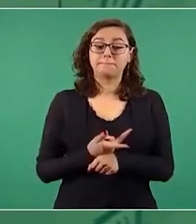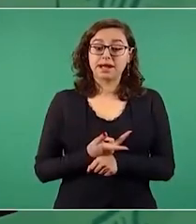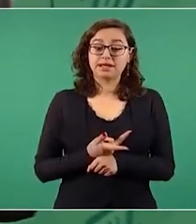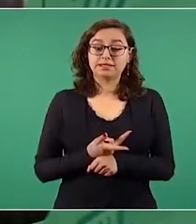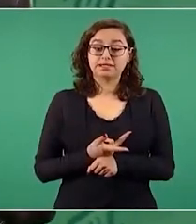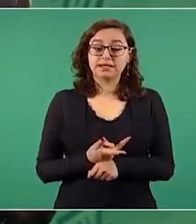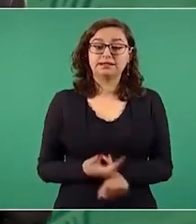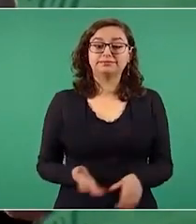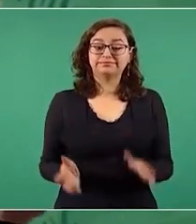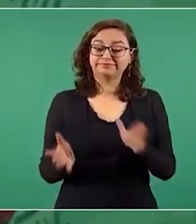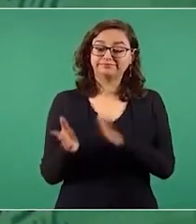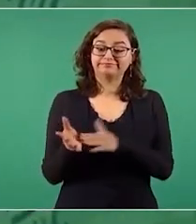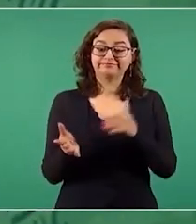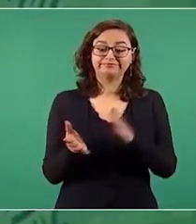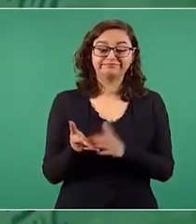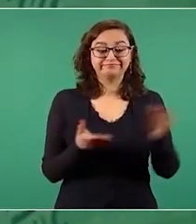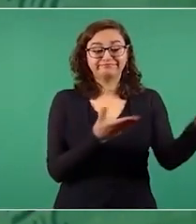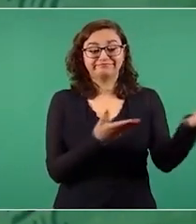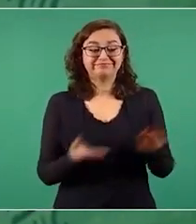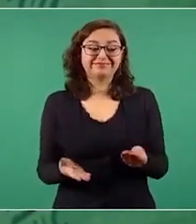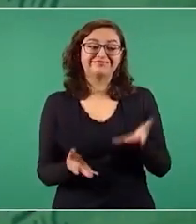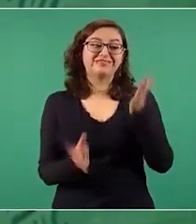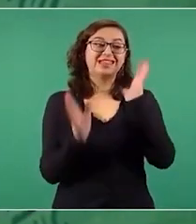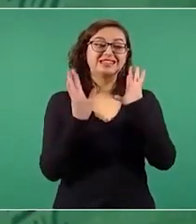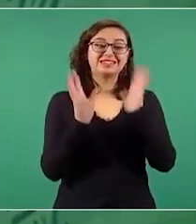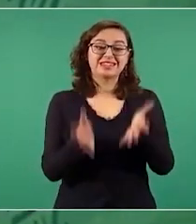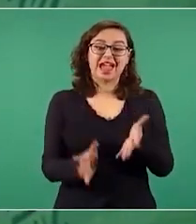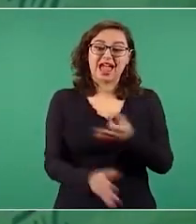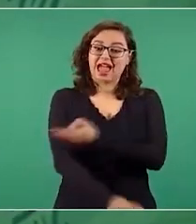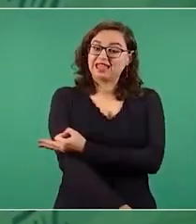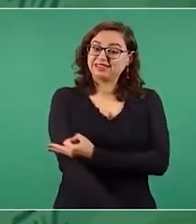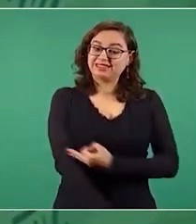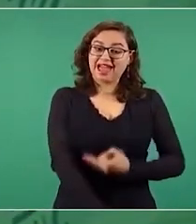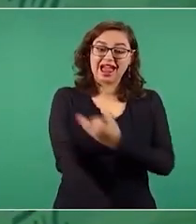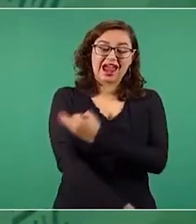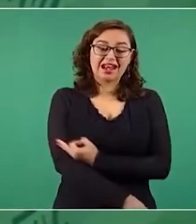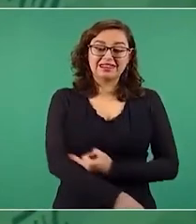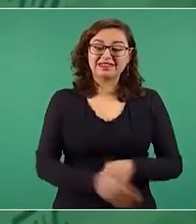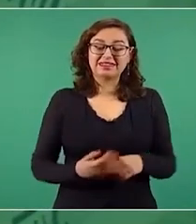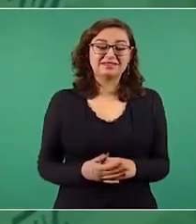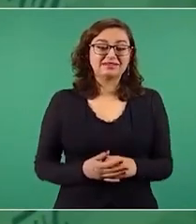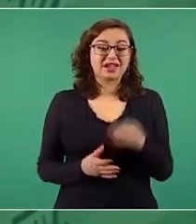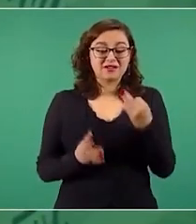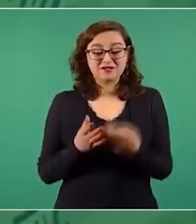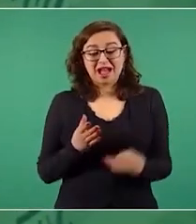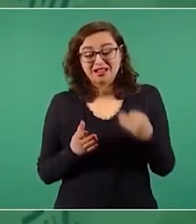el escrito. Te faltó ponerle la fecha.